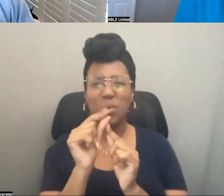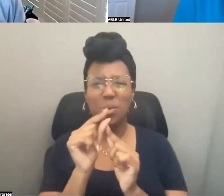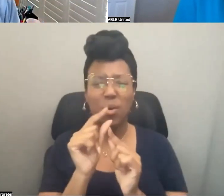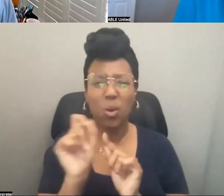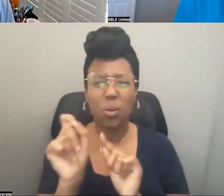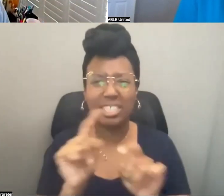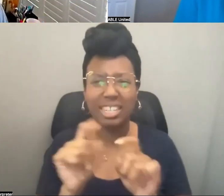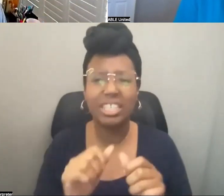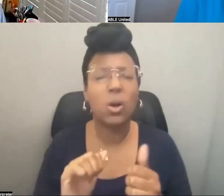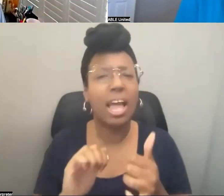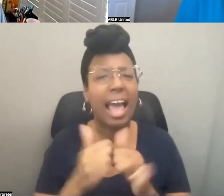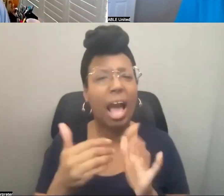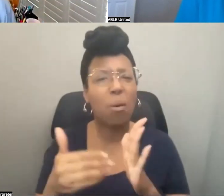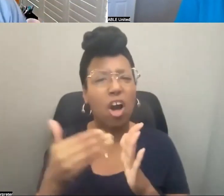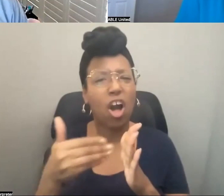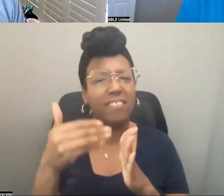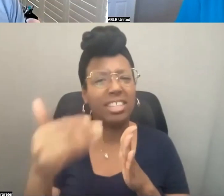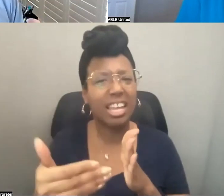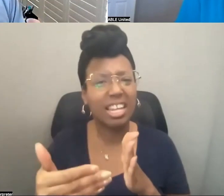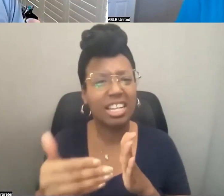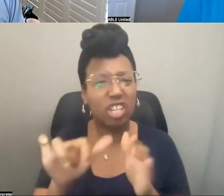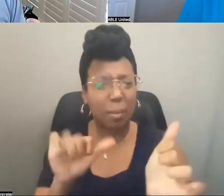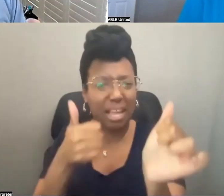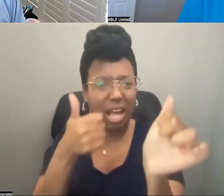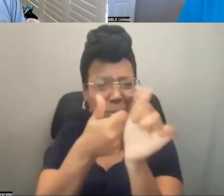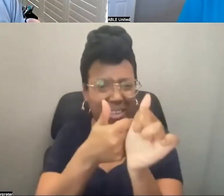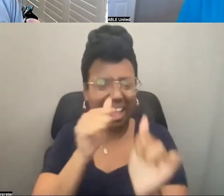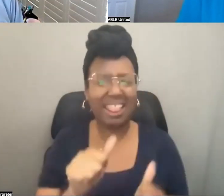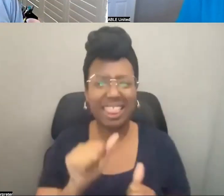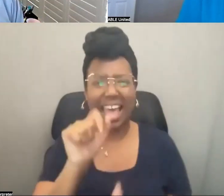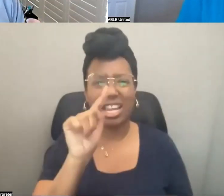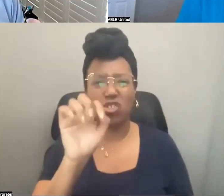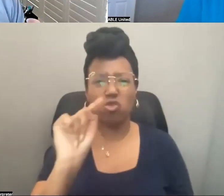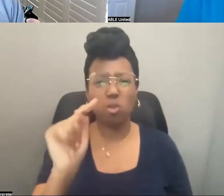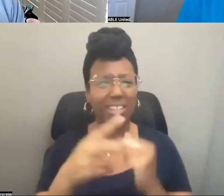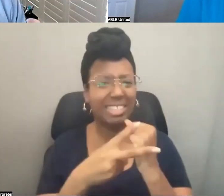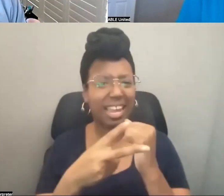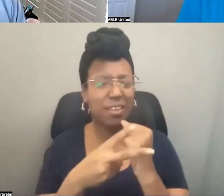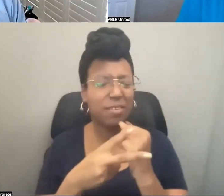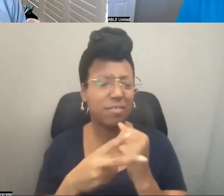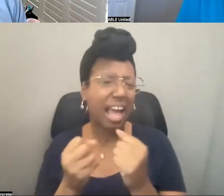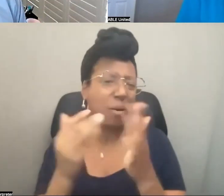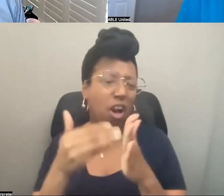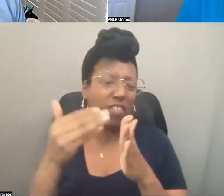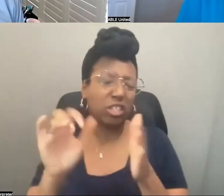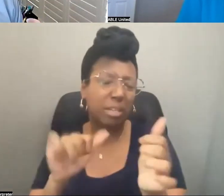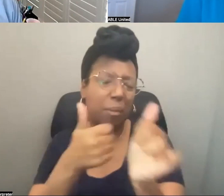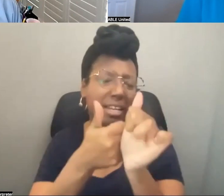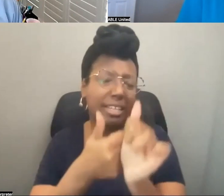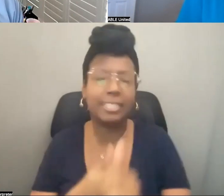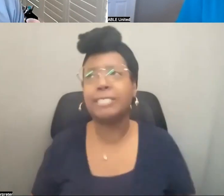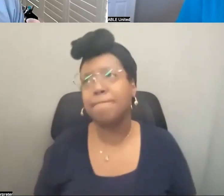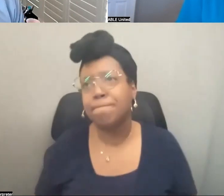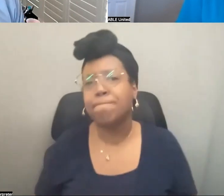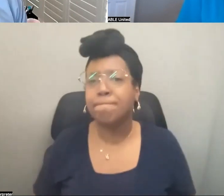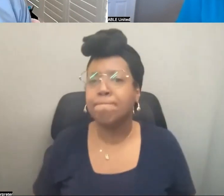Stephanie dice, respondamos a una pregunta más. ¿Qué tan frecuentemente el fideicomiso tiene que ser actualizado? Travis dice, esa pregunta es difícil